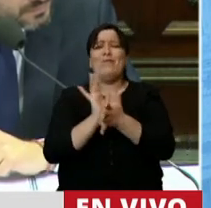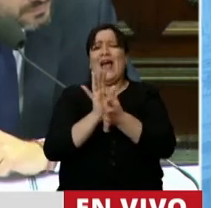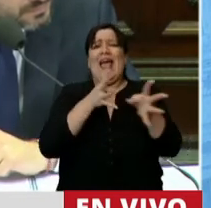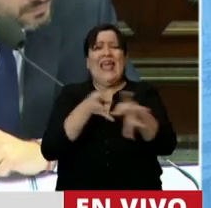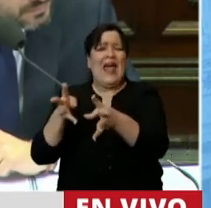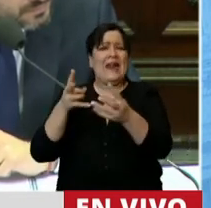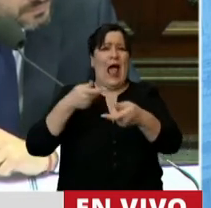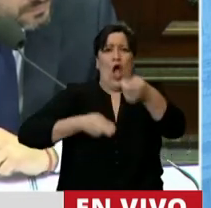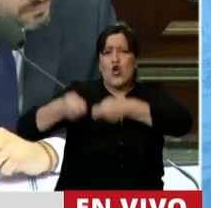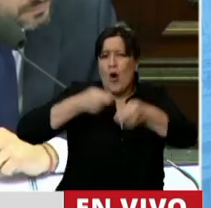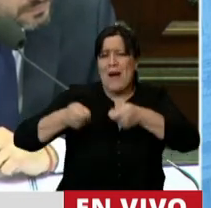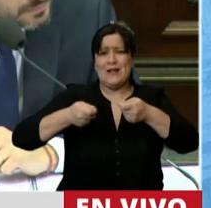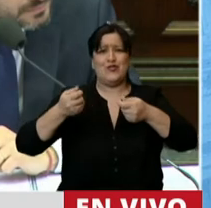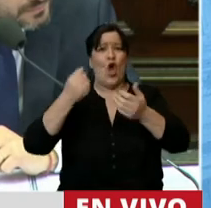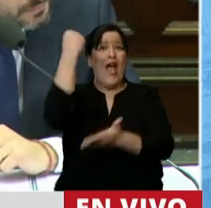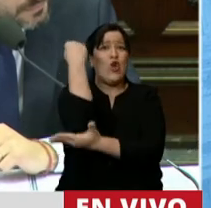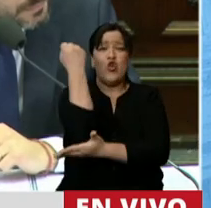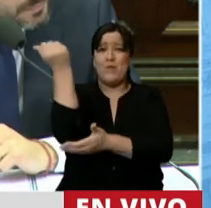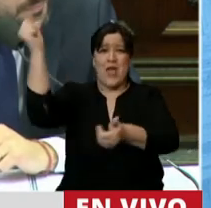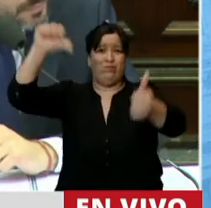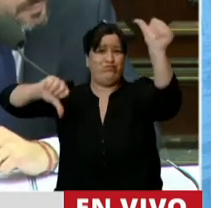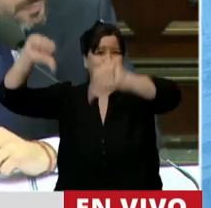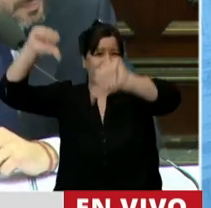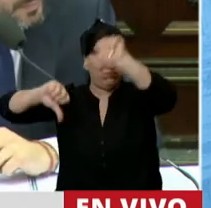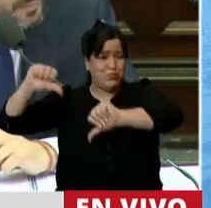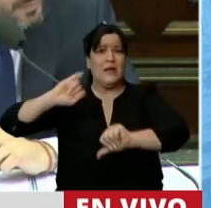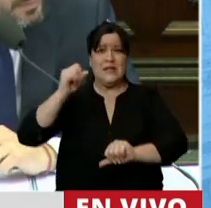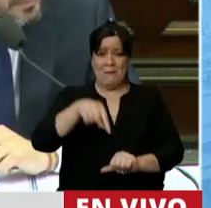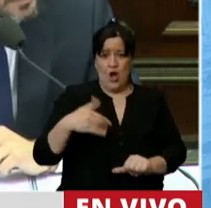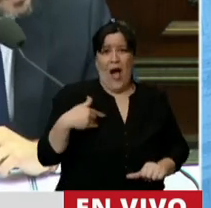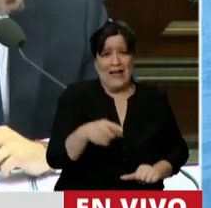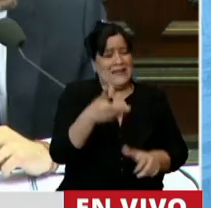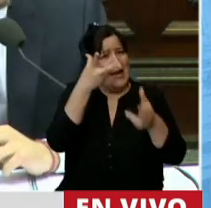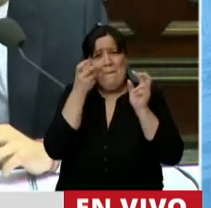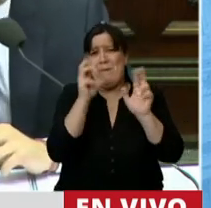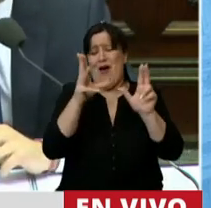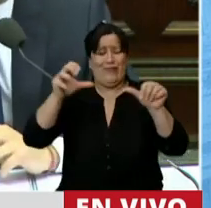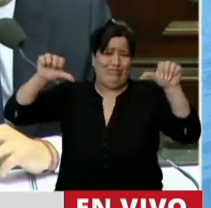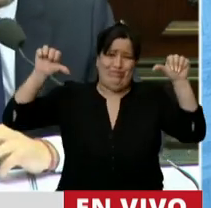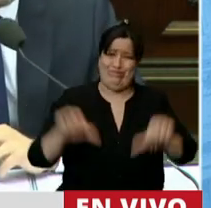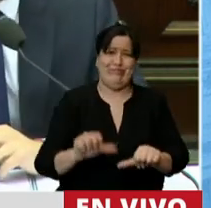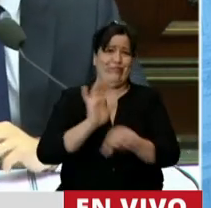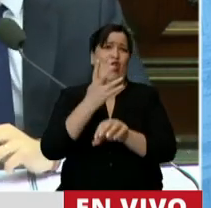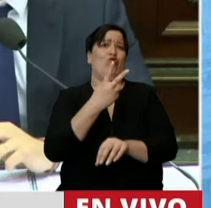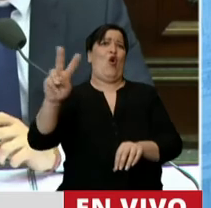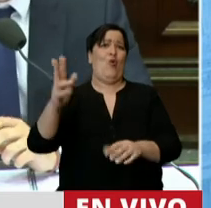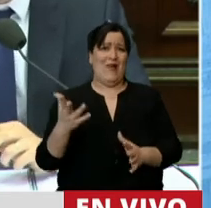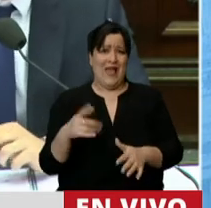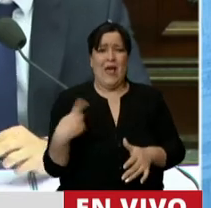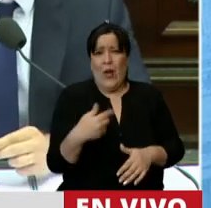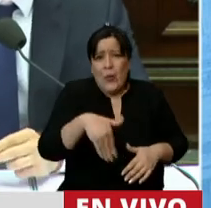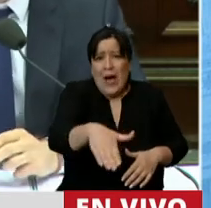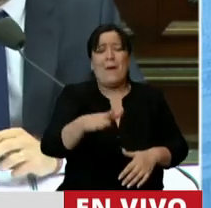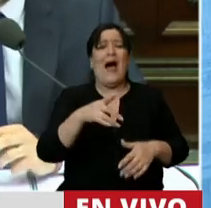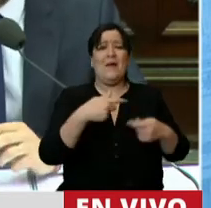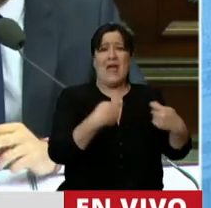Han caído todas las economías. Pero la nuestra un poco más. Nosotros vamos a tener un déficit de